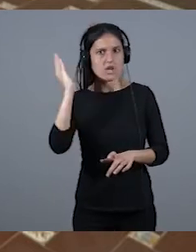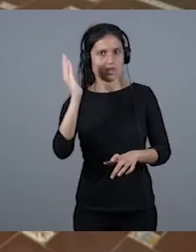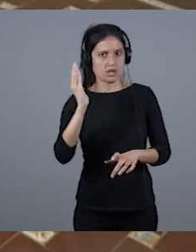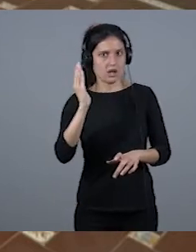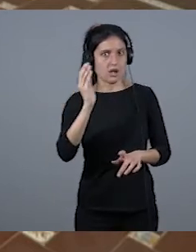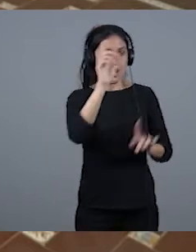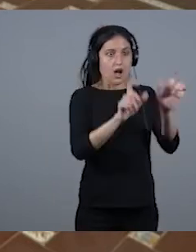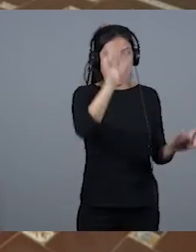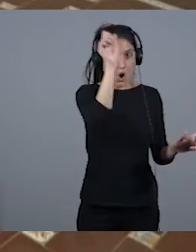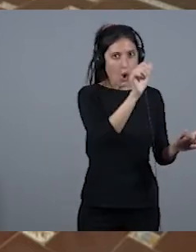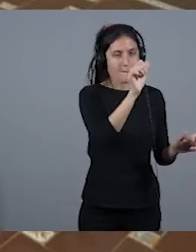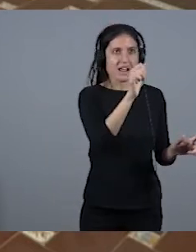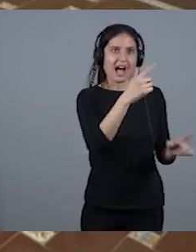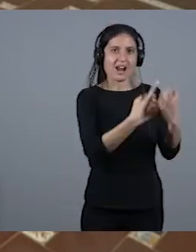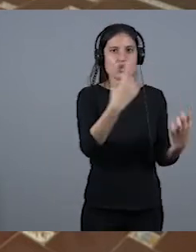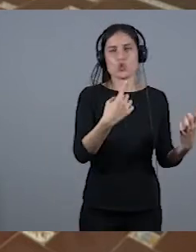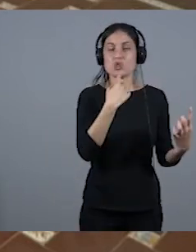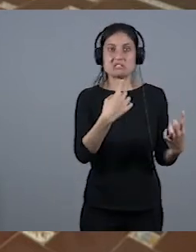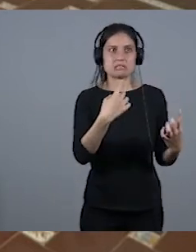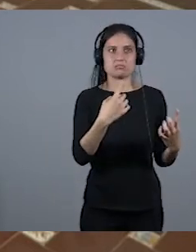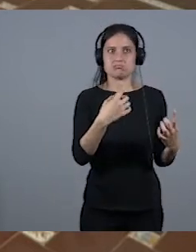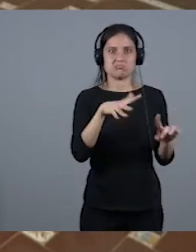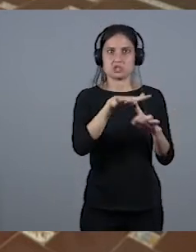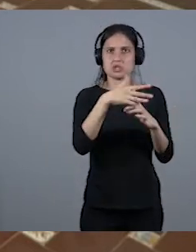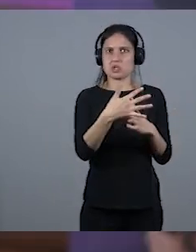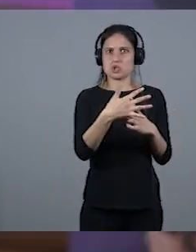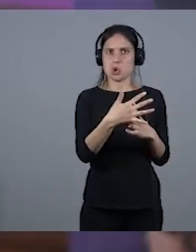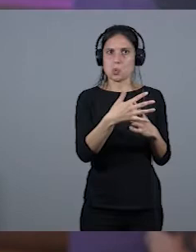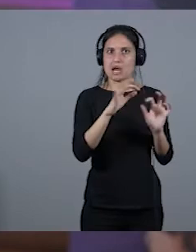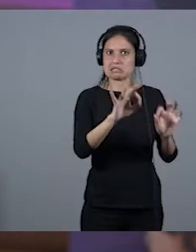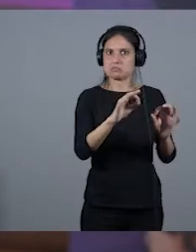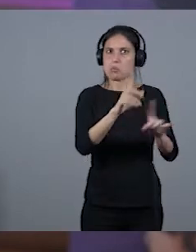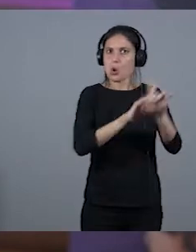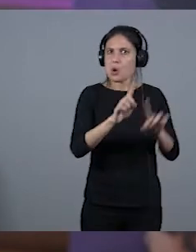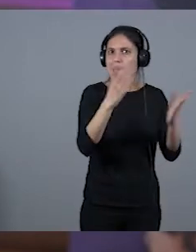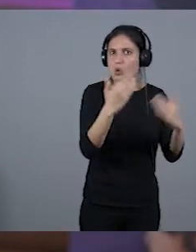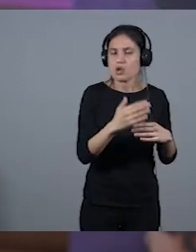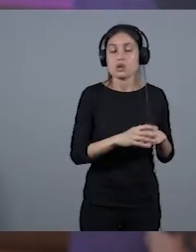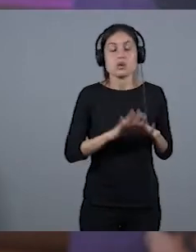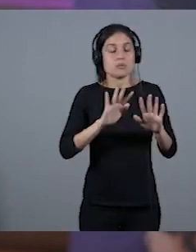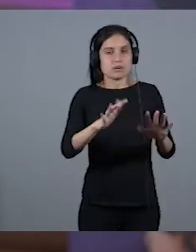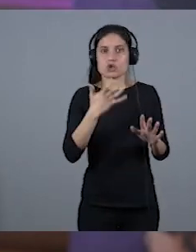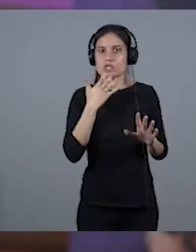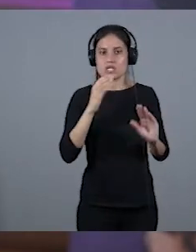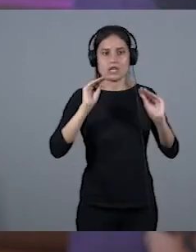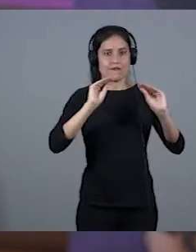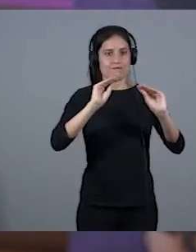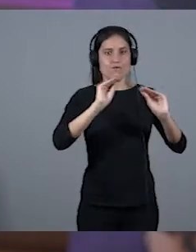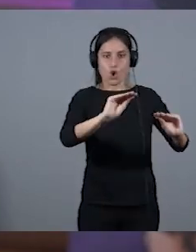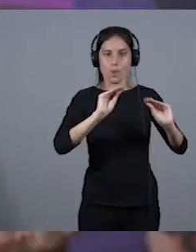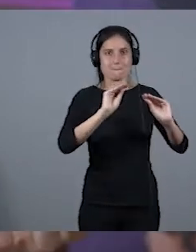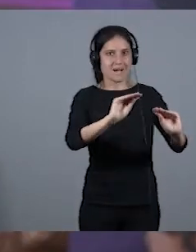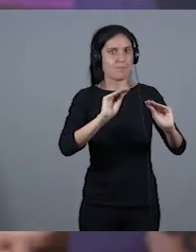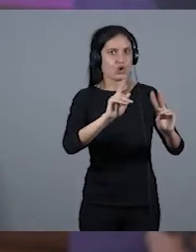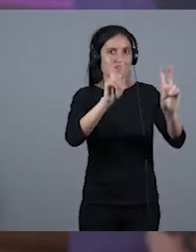existe, y no es lo mismo cuando enfocamos una información con perspectiva de género que cuando no le